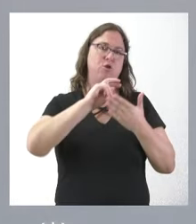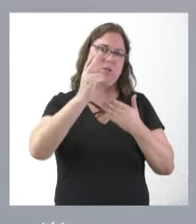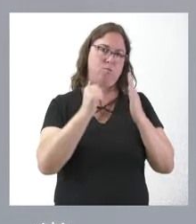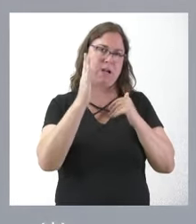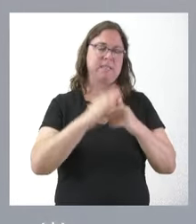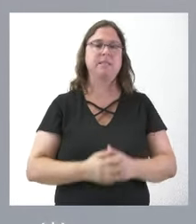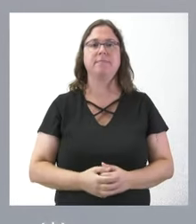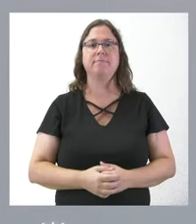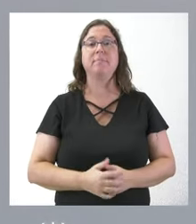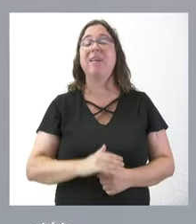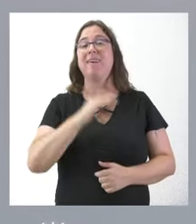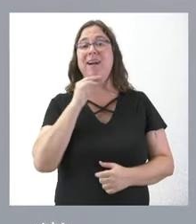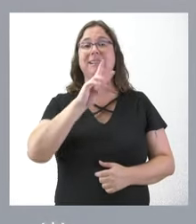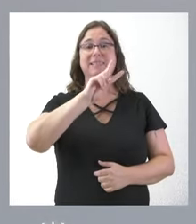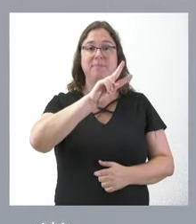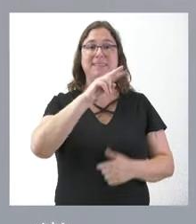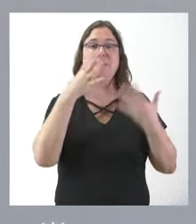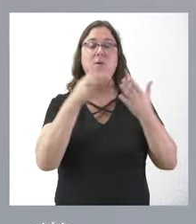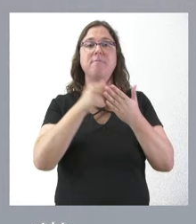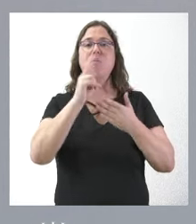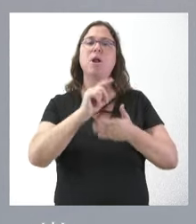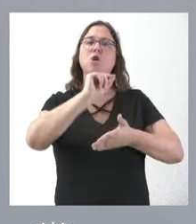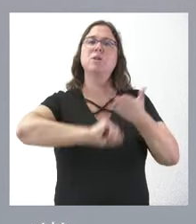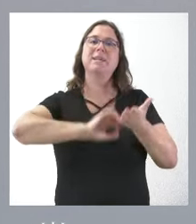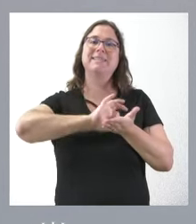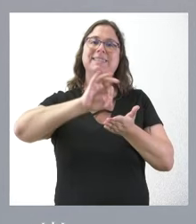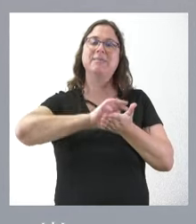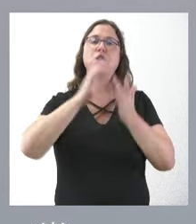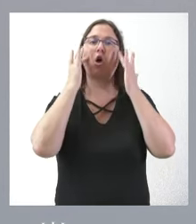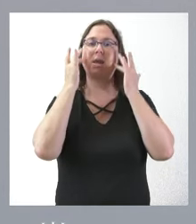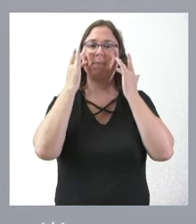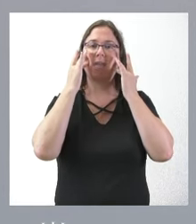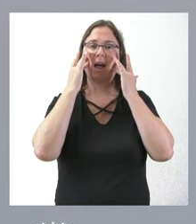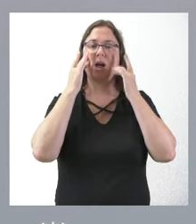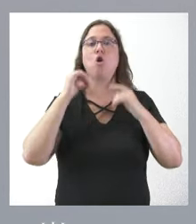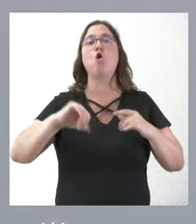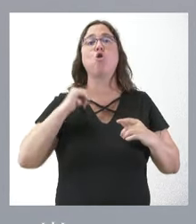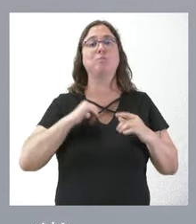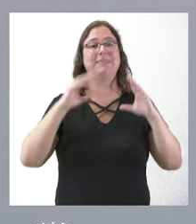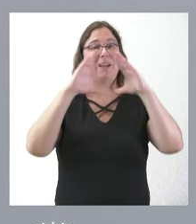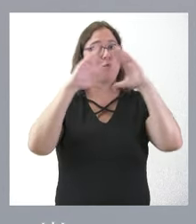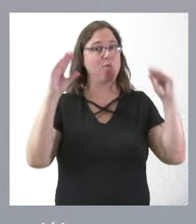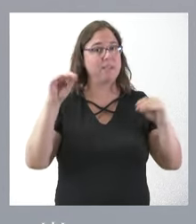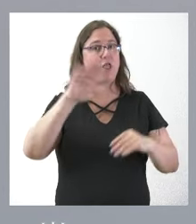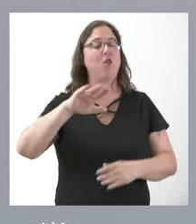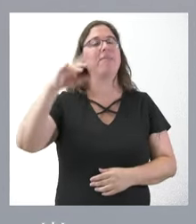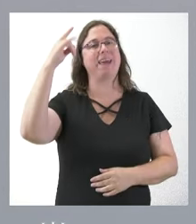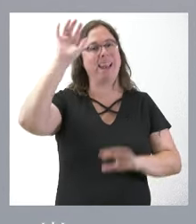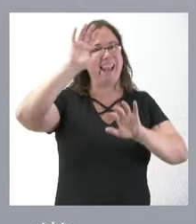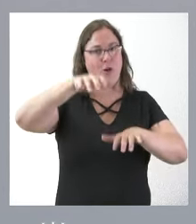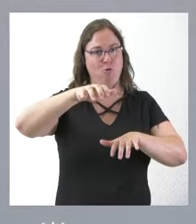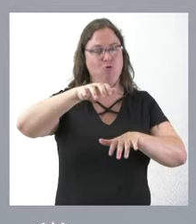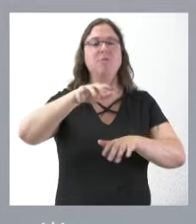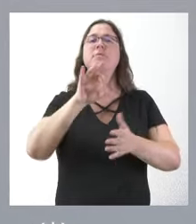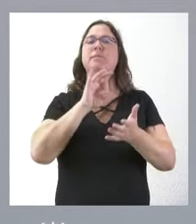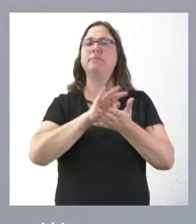Y, finalmente, casi 29 millones de euros para contratar el servicio de limpieza en el Complejo Asistencial Universitario de León. Es un servicio que